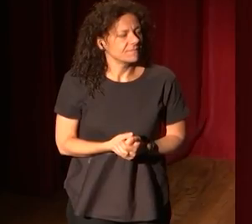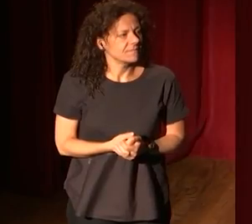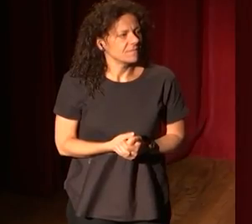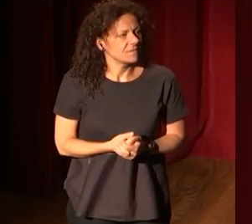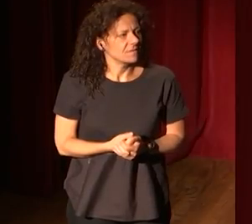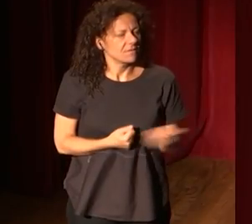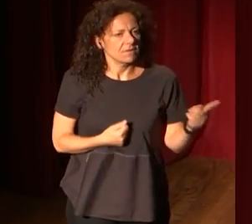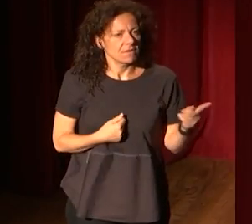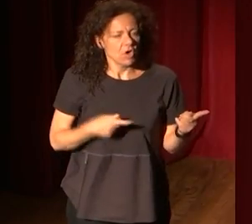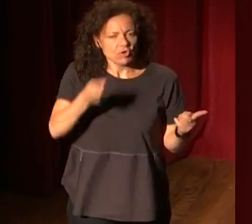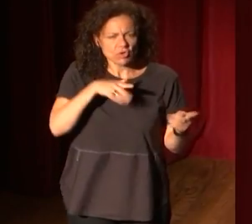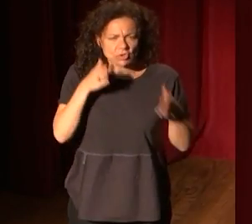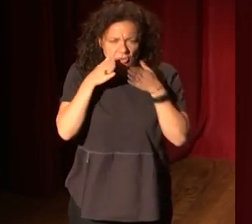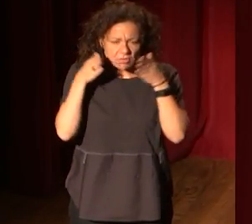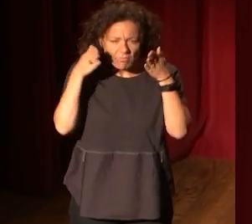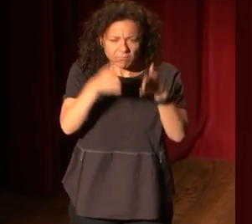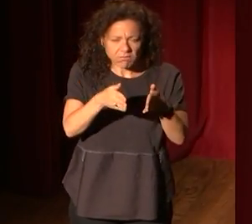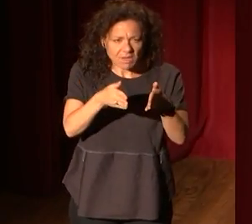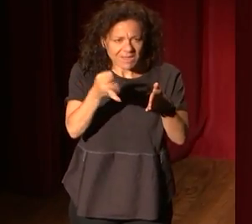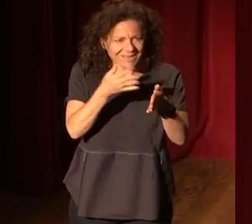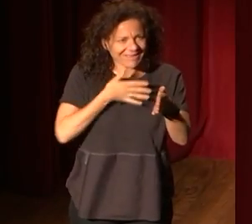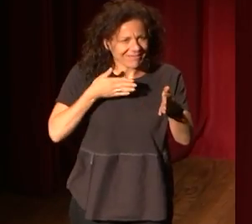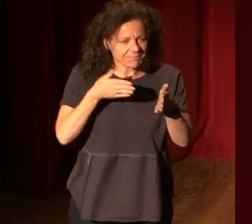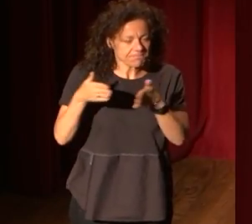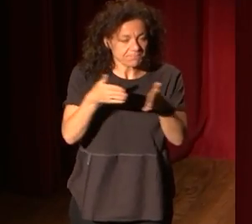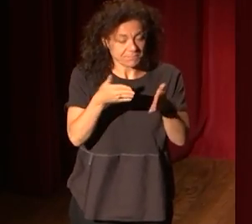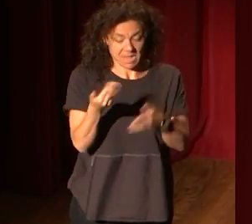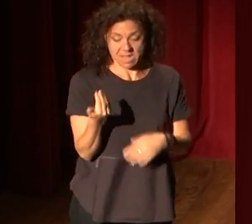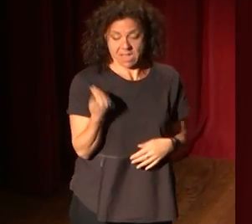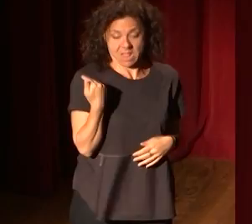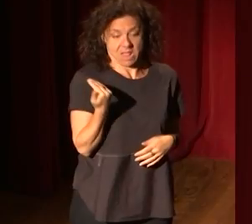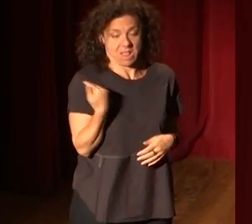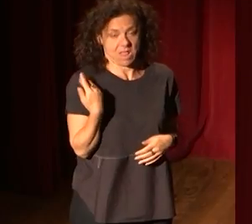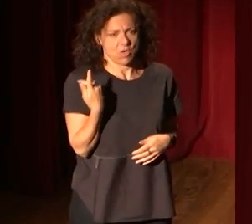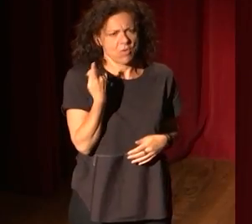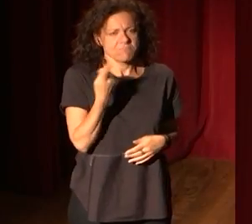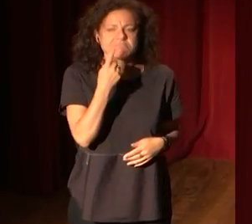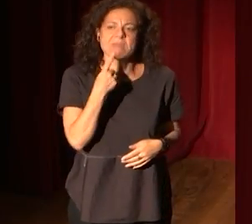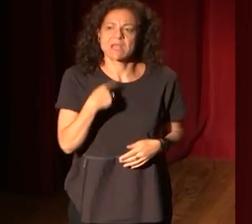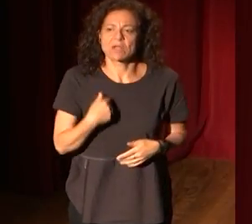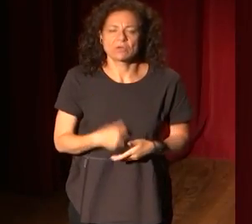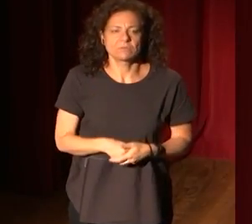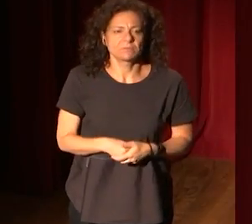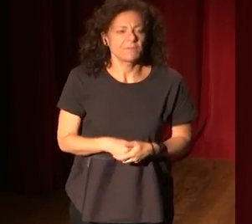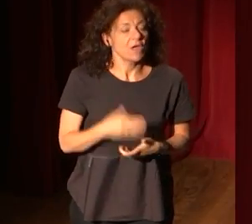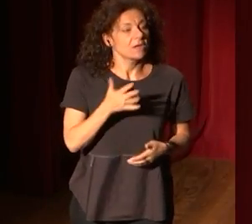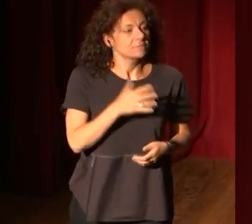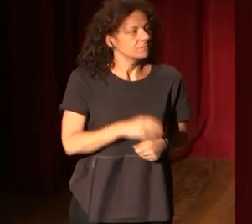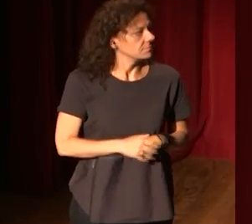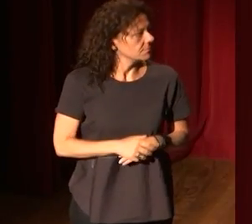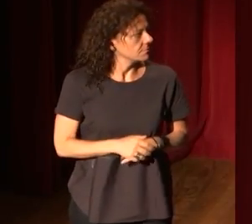¿Hacia dónde vamos? Es decir, el otro día me comentaban, porque me